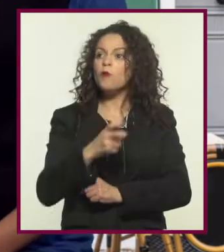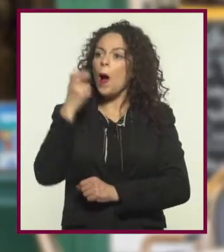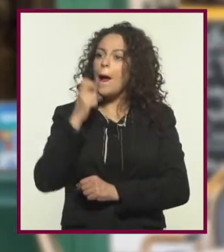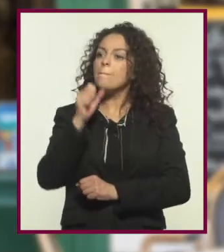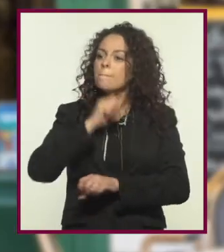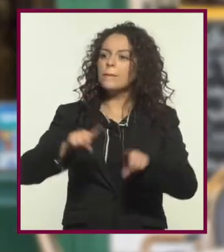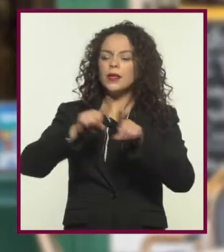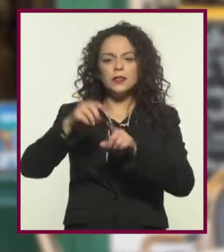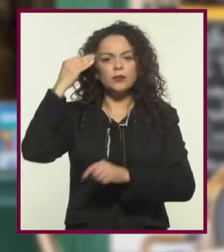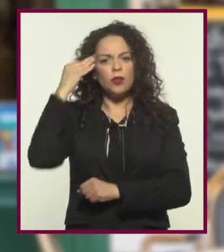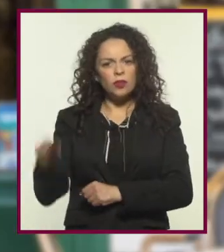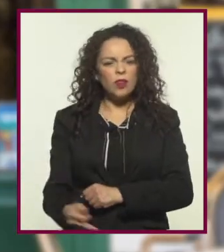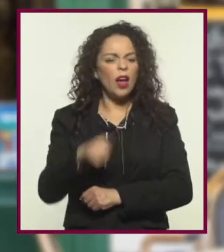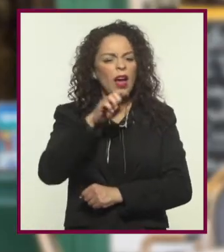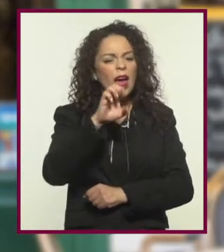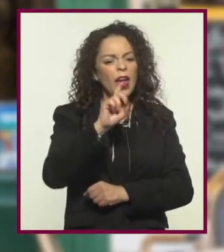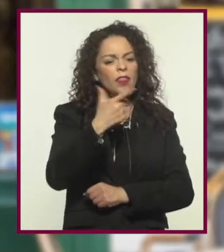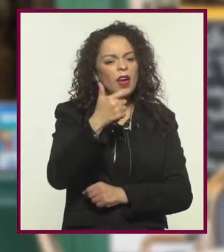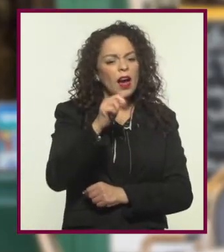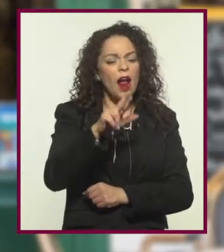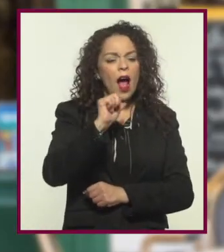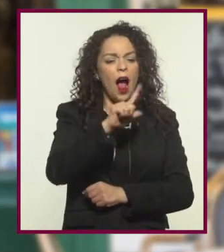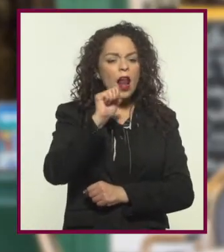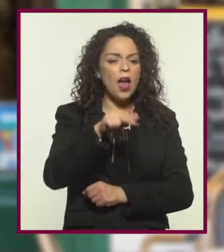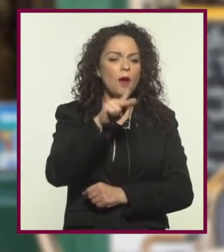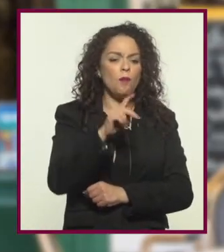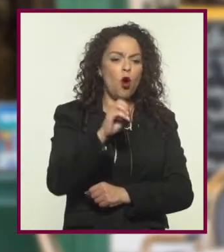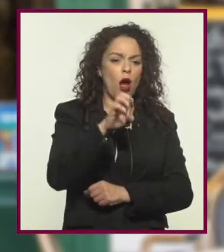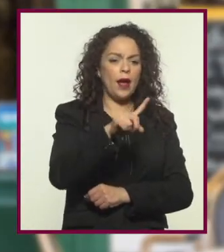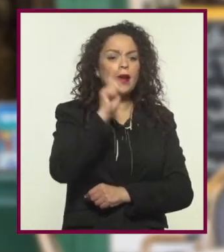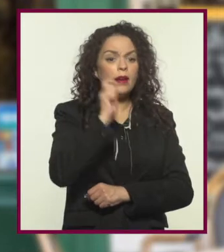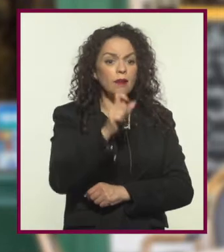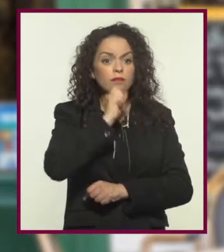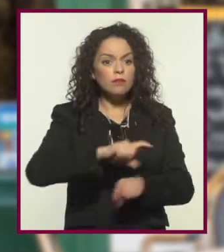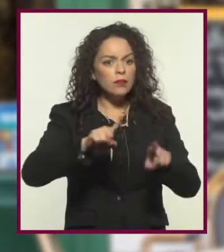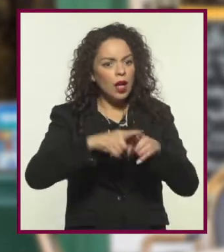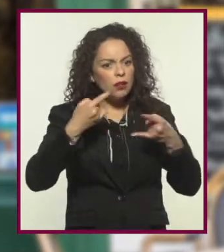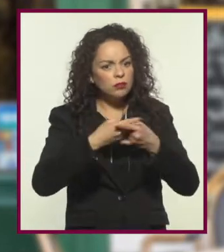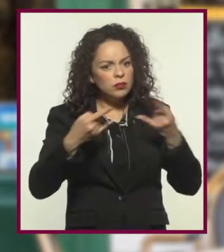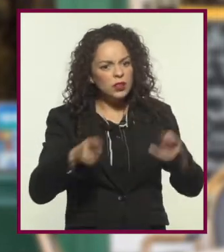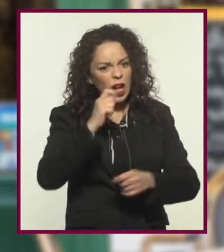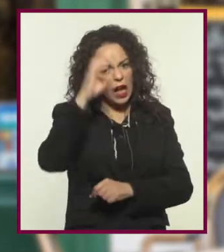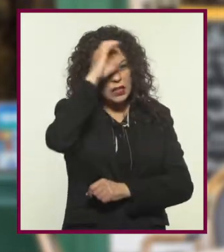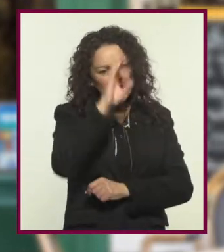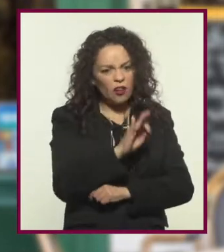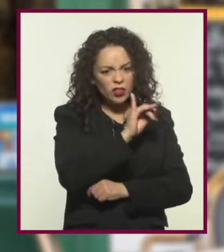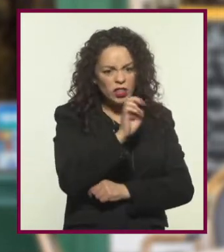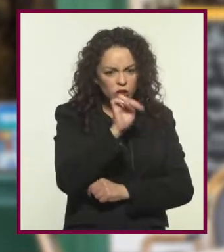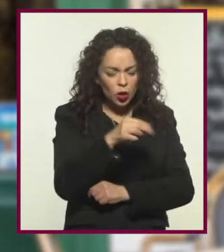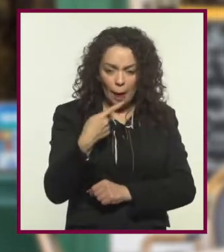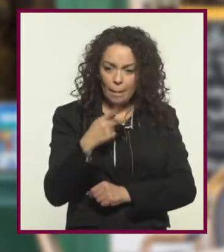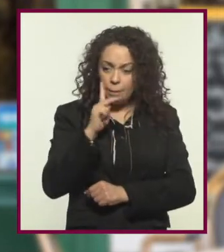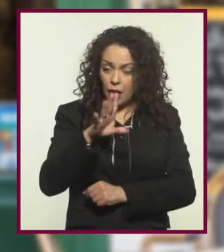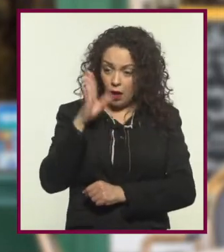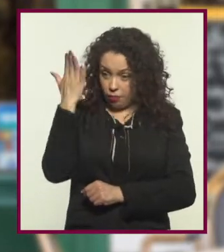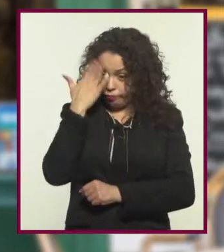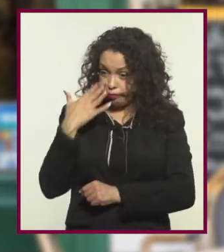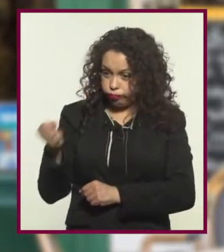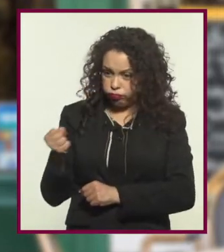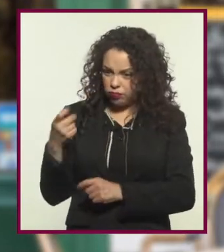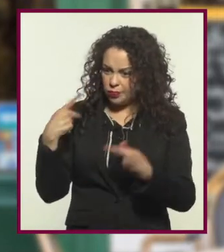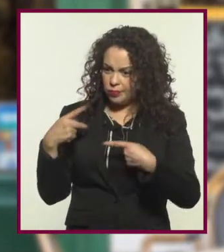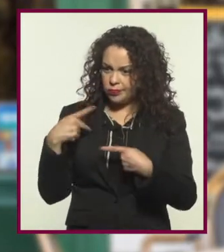En los cuentos de Edgar Allan Poe, algunos encuentran también elementos de la ciencia ficción, pero casi todos los